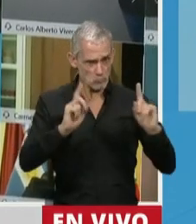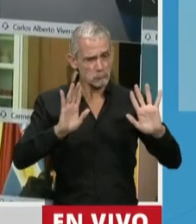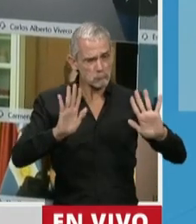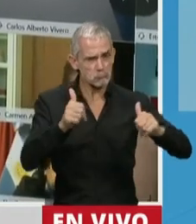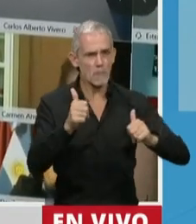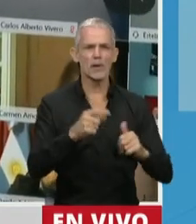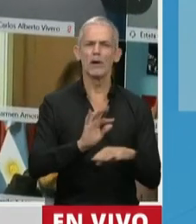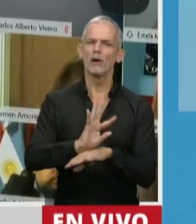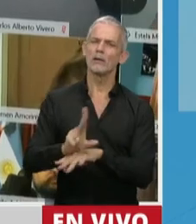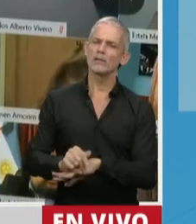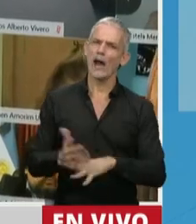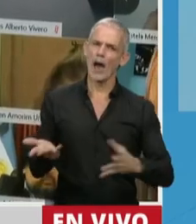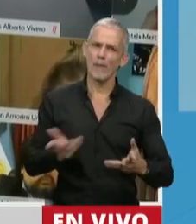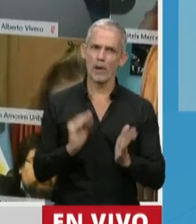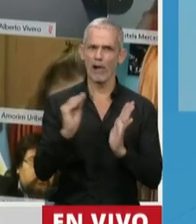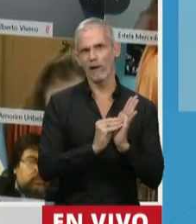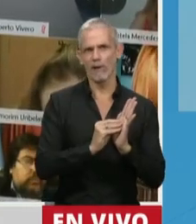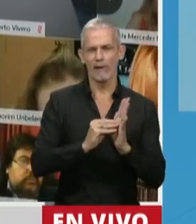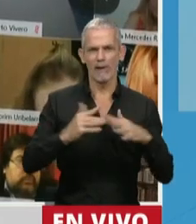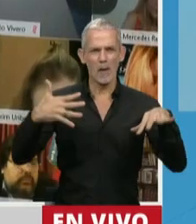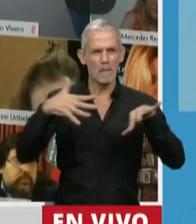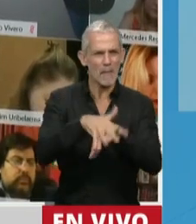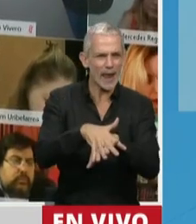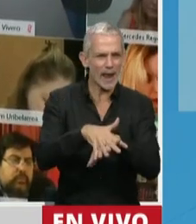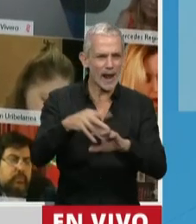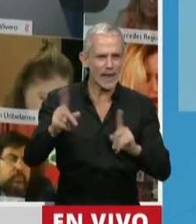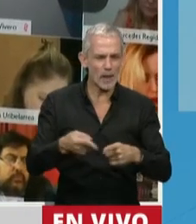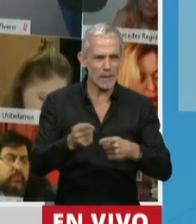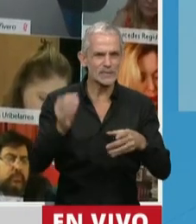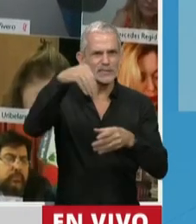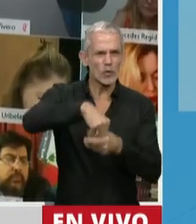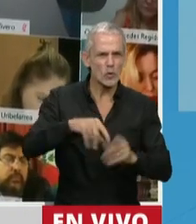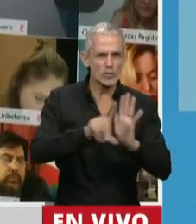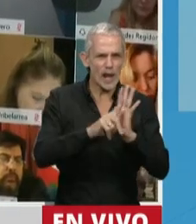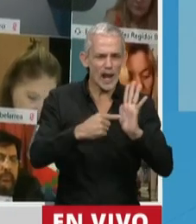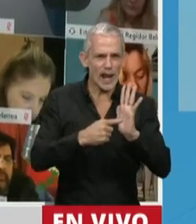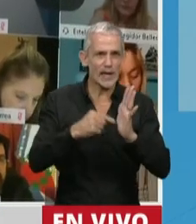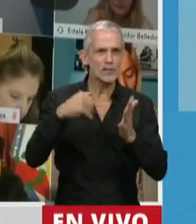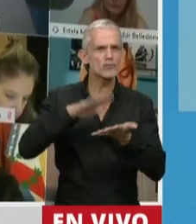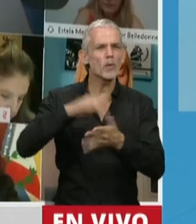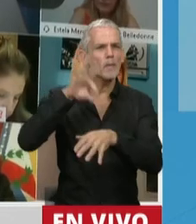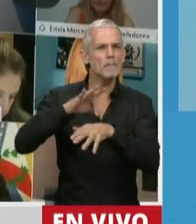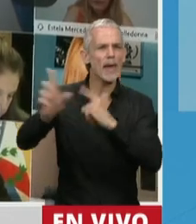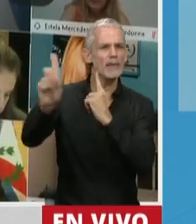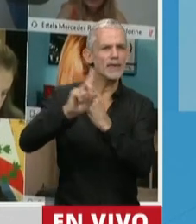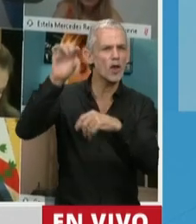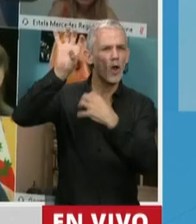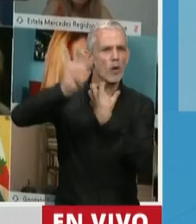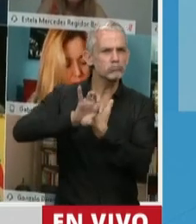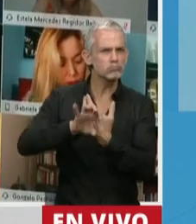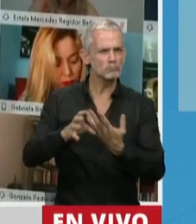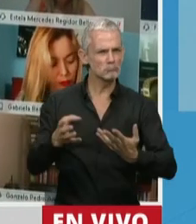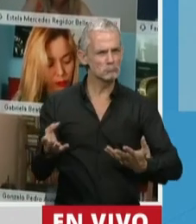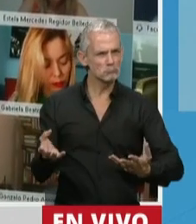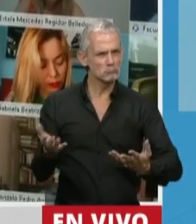se hace una trampa porque se mezcla y se incluye la telemedicina que tiene todos